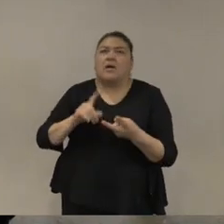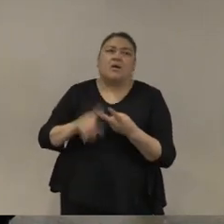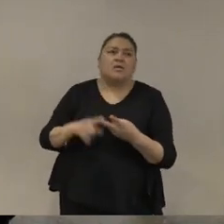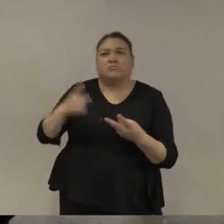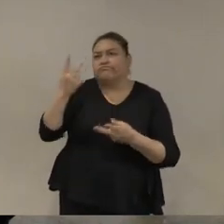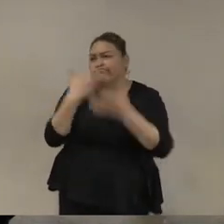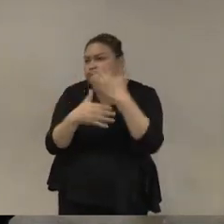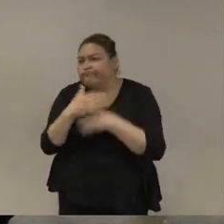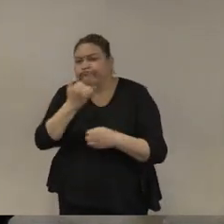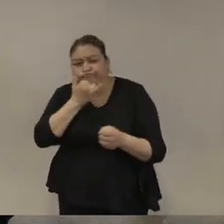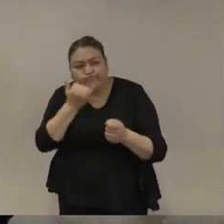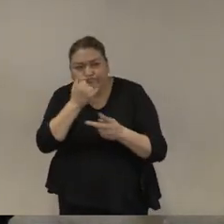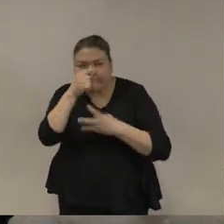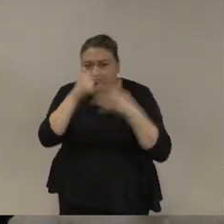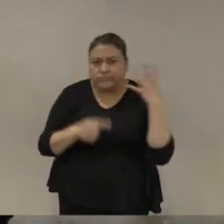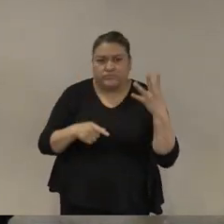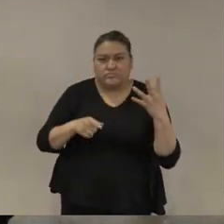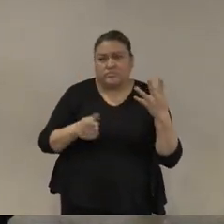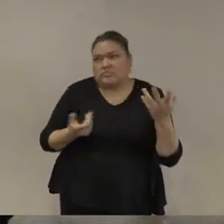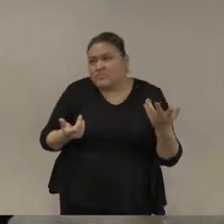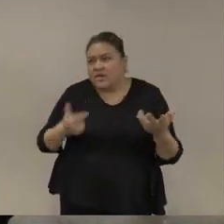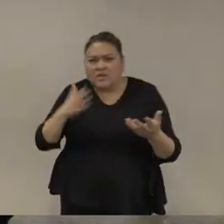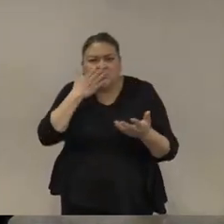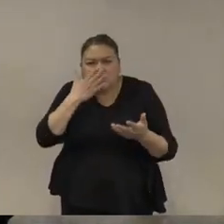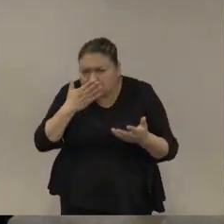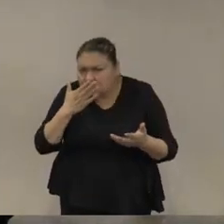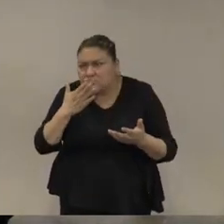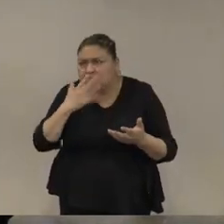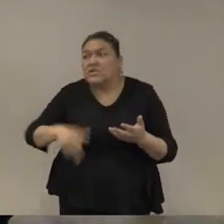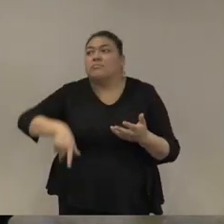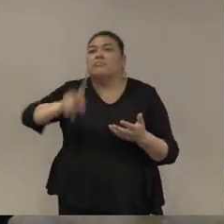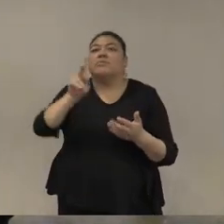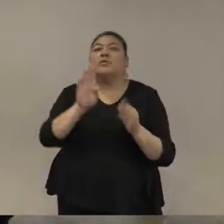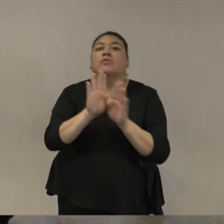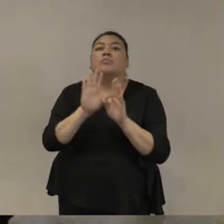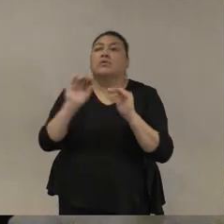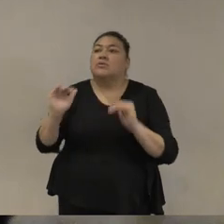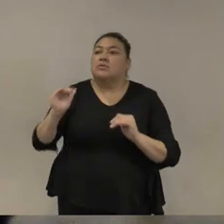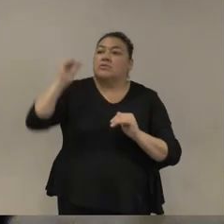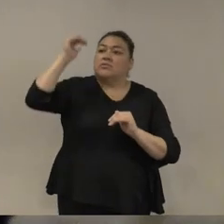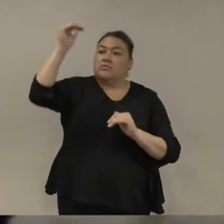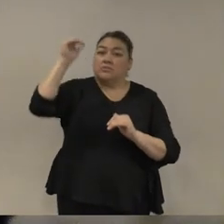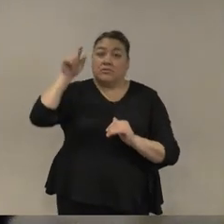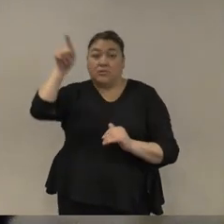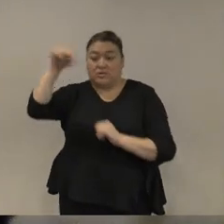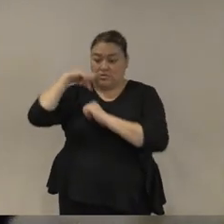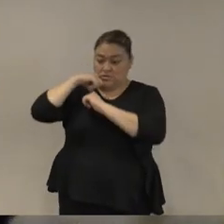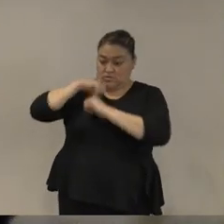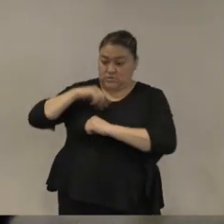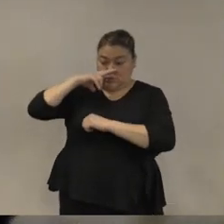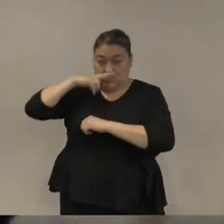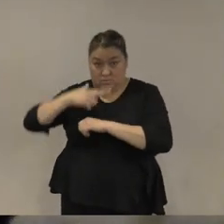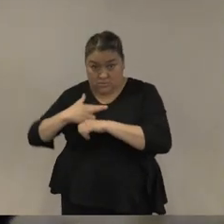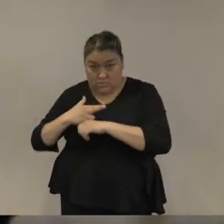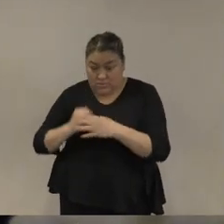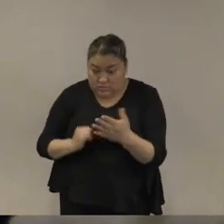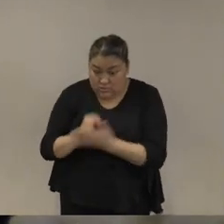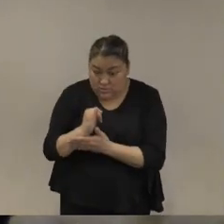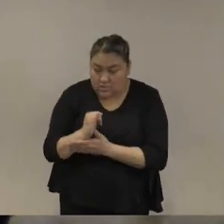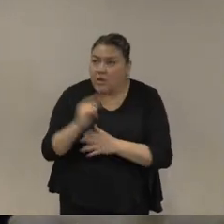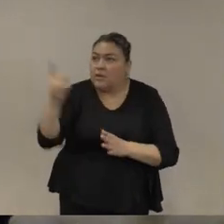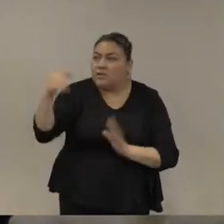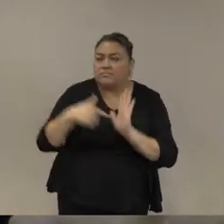surgía y está maravilloso que tengamos como ese vector pero cómo le hacemos para que haya una interlocución para que la